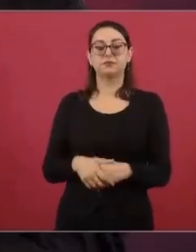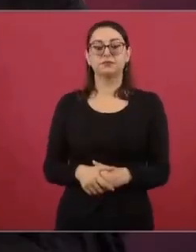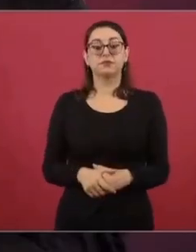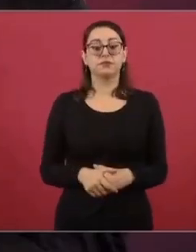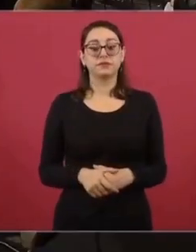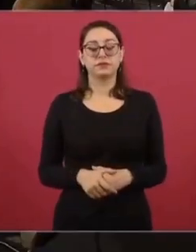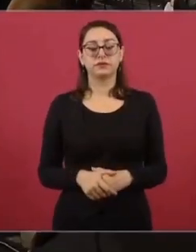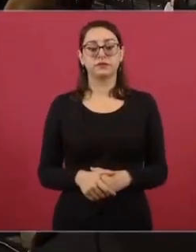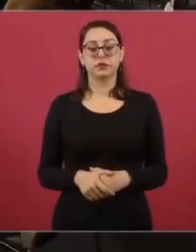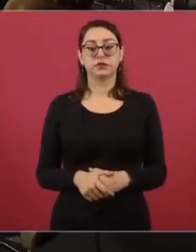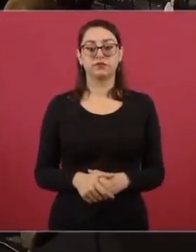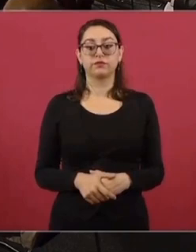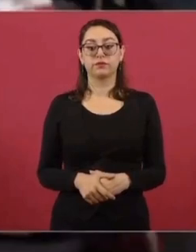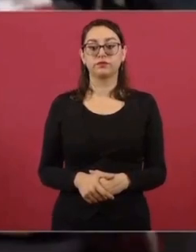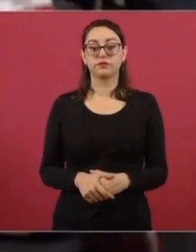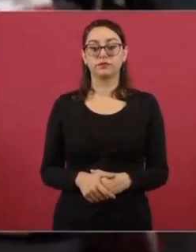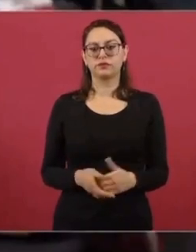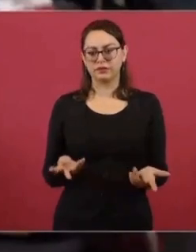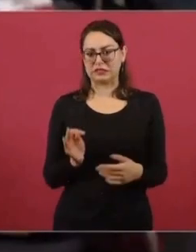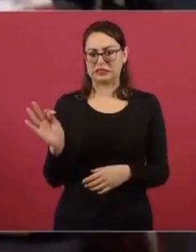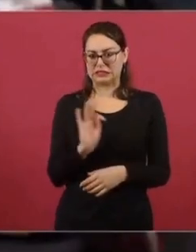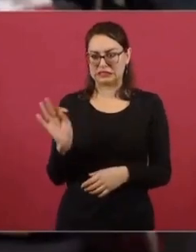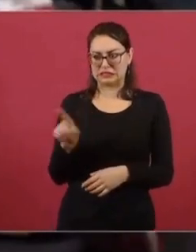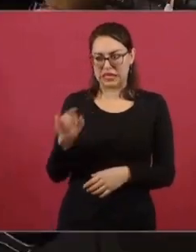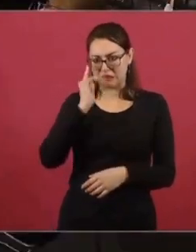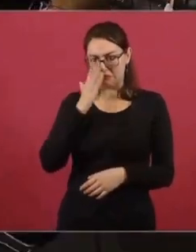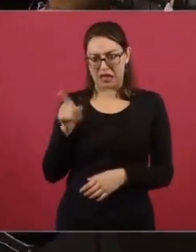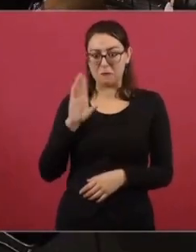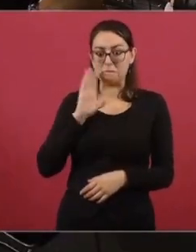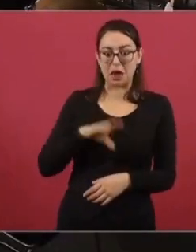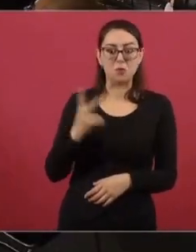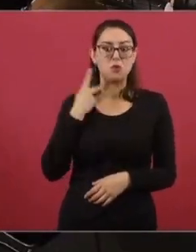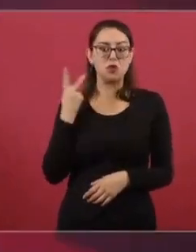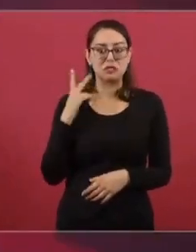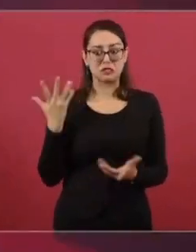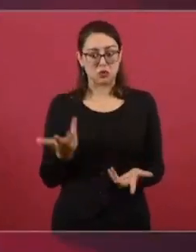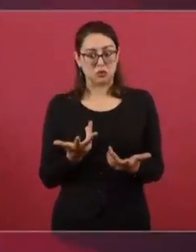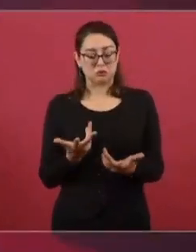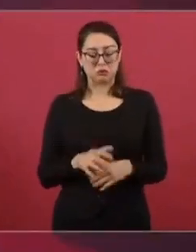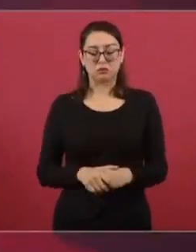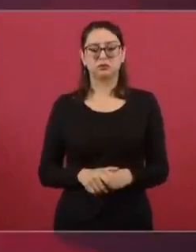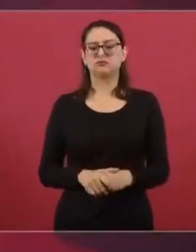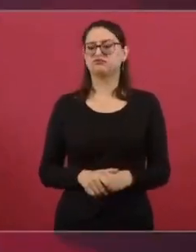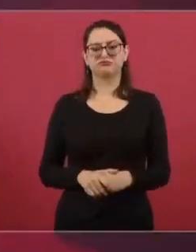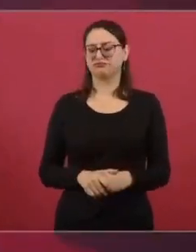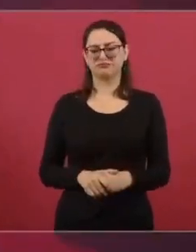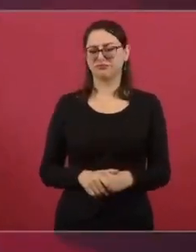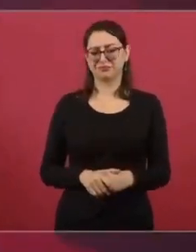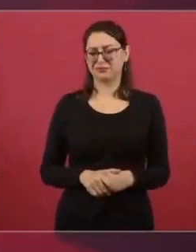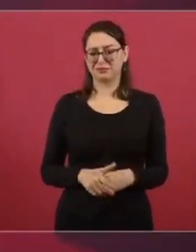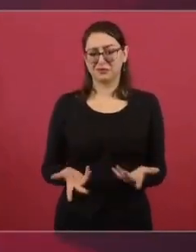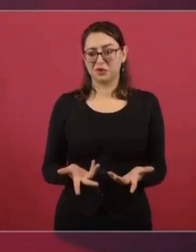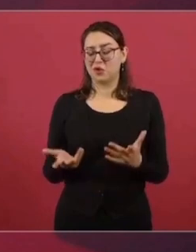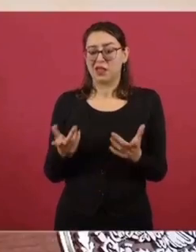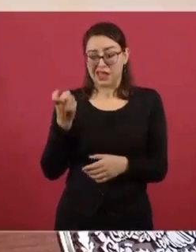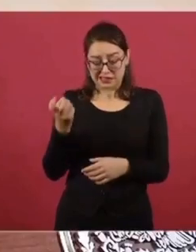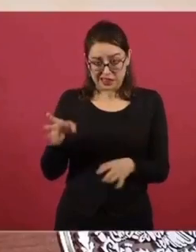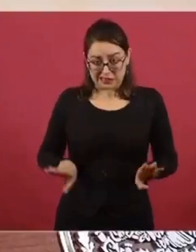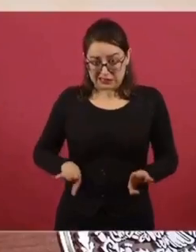¿Usted prevé una implicación política, una repercusión política? Es que no tiene que ver con lo político, no debe de haber distinción, sea quien sea